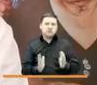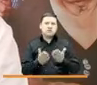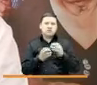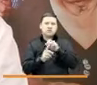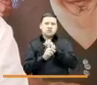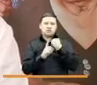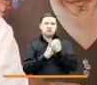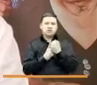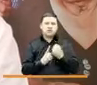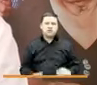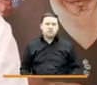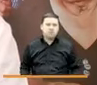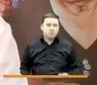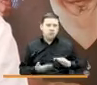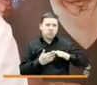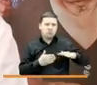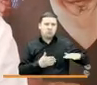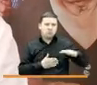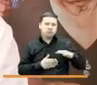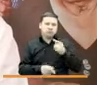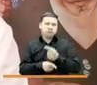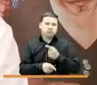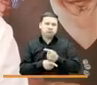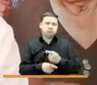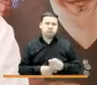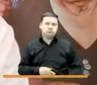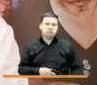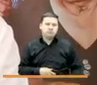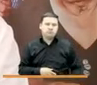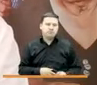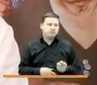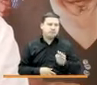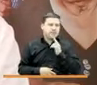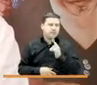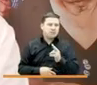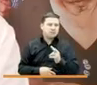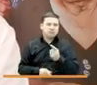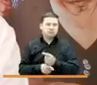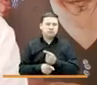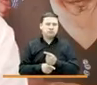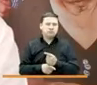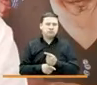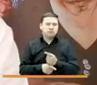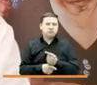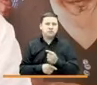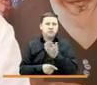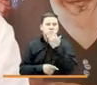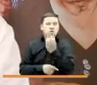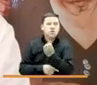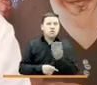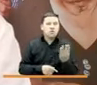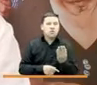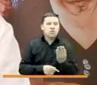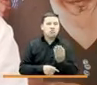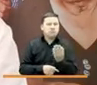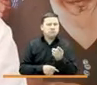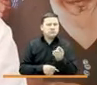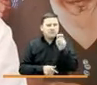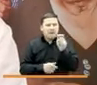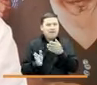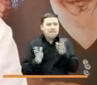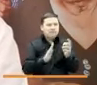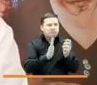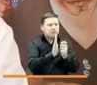social de nuestra comunidad así también decirles si lo hablamos en cifras el valor de este plan